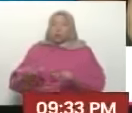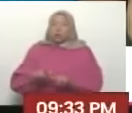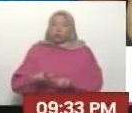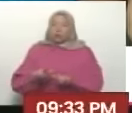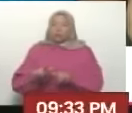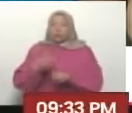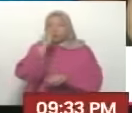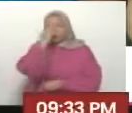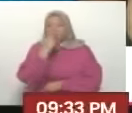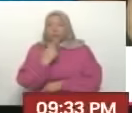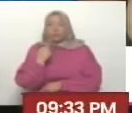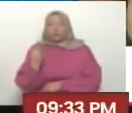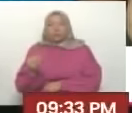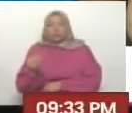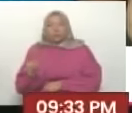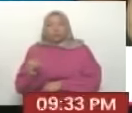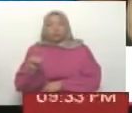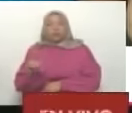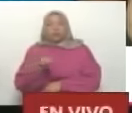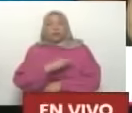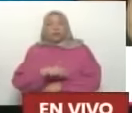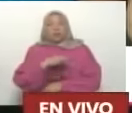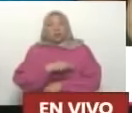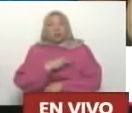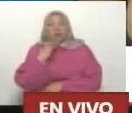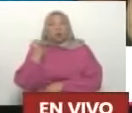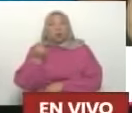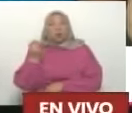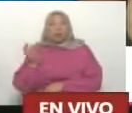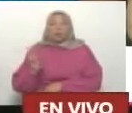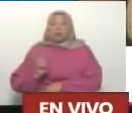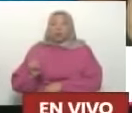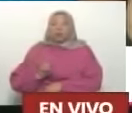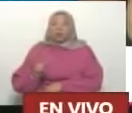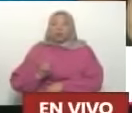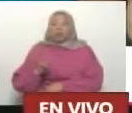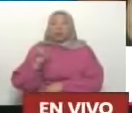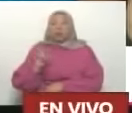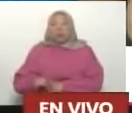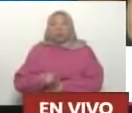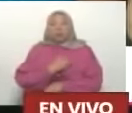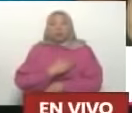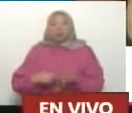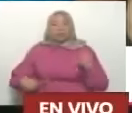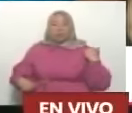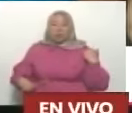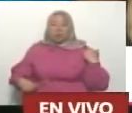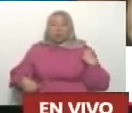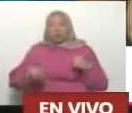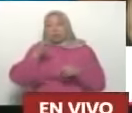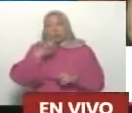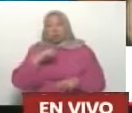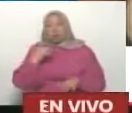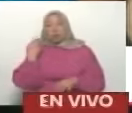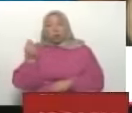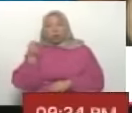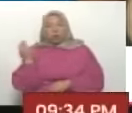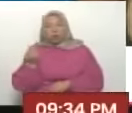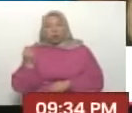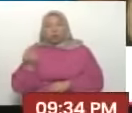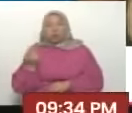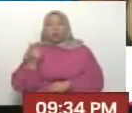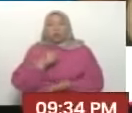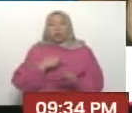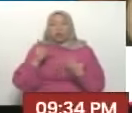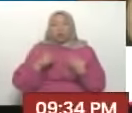programa de la gran misión Venezuela joven, sino también de su palabra como presidente que se restea con la juventud. Porque